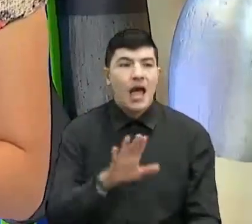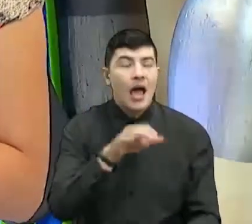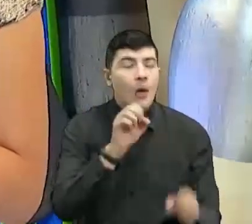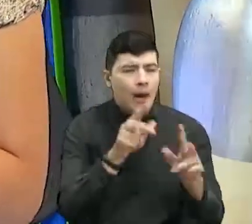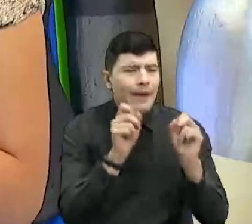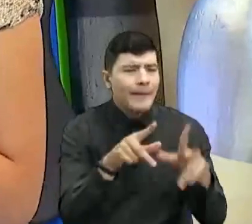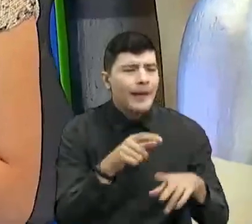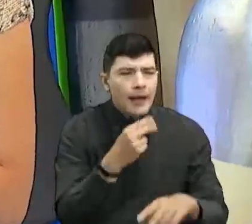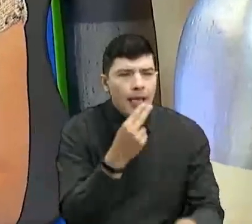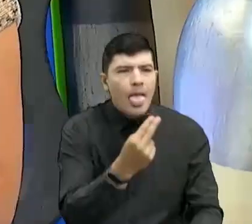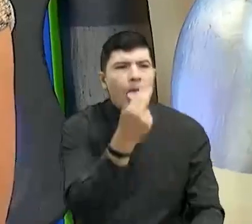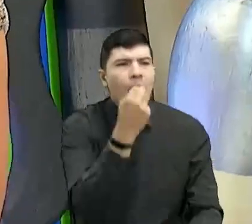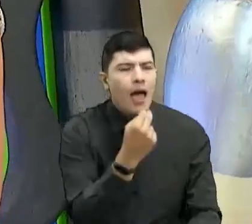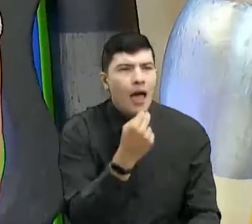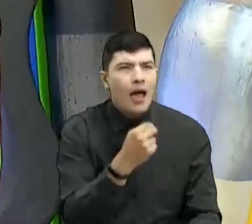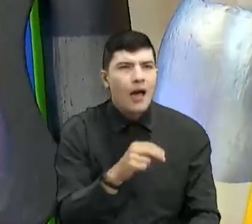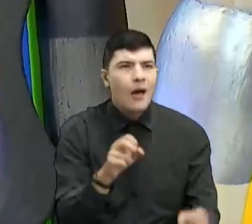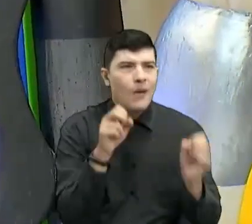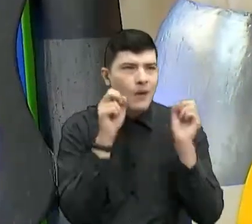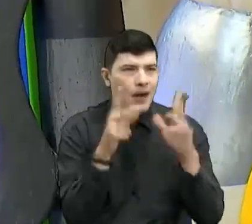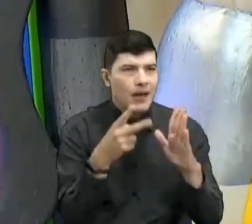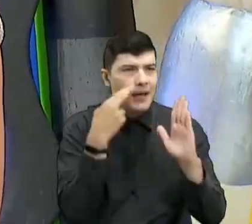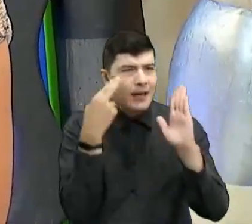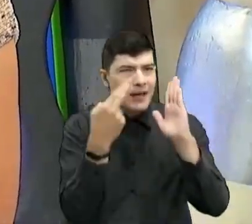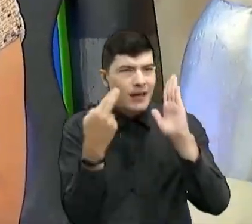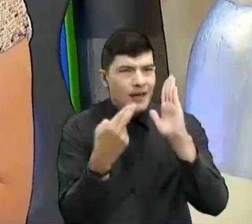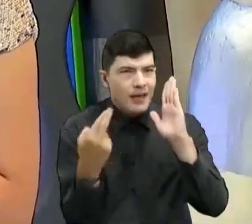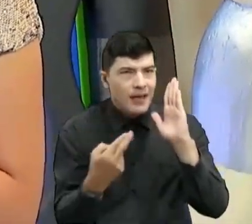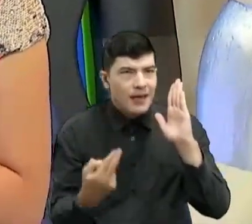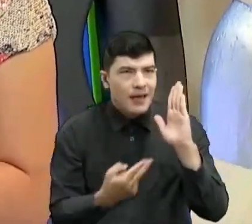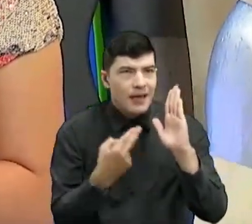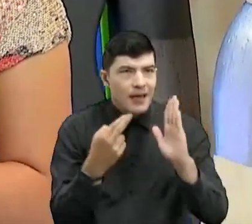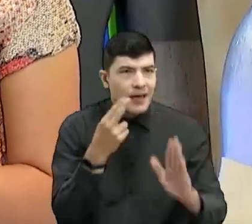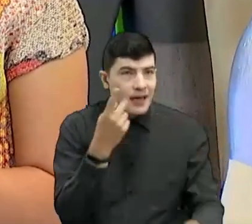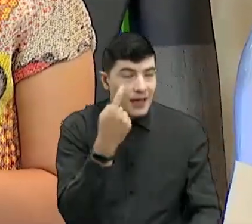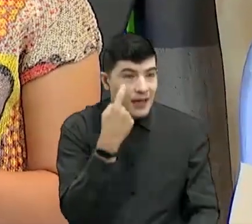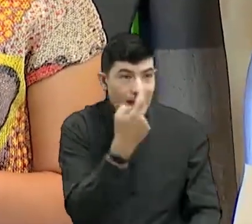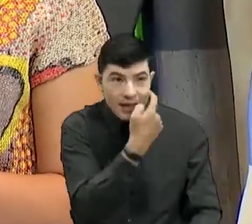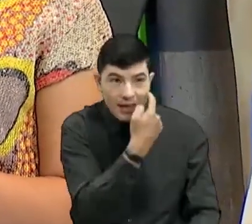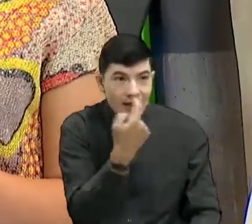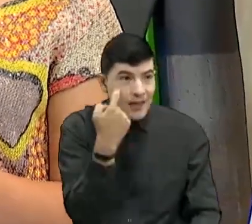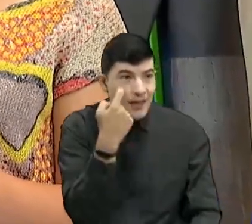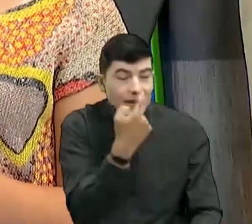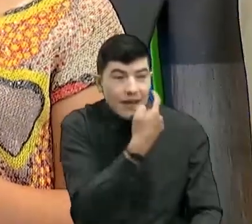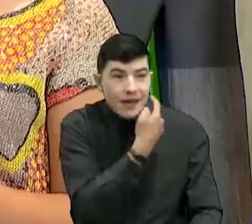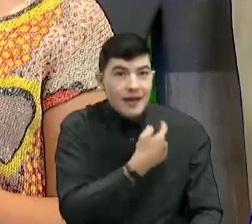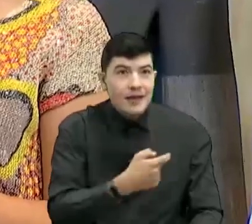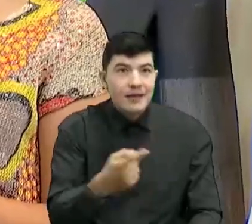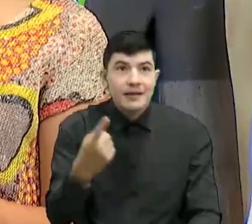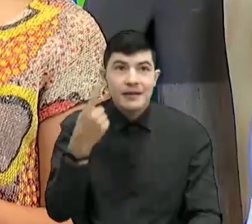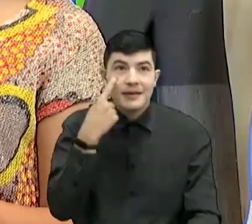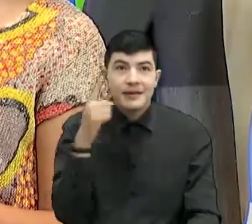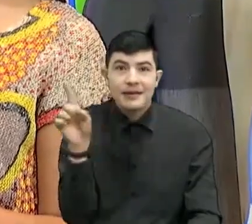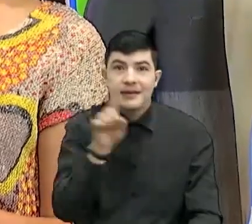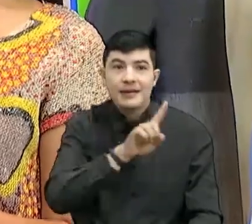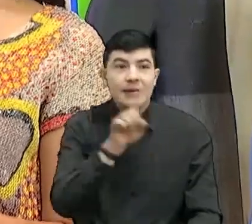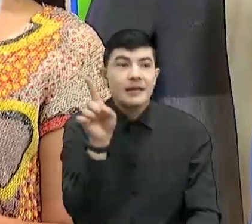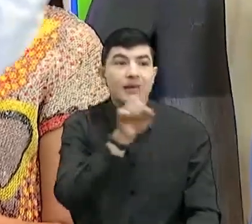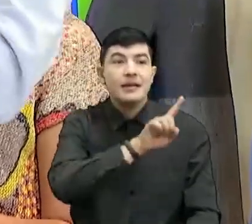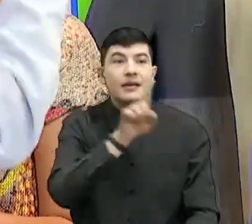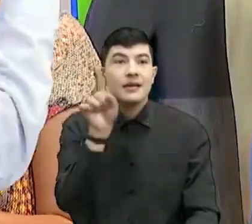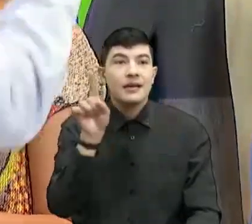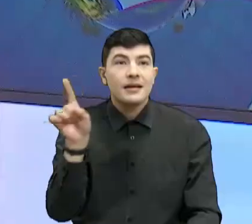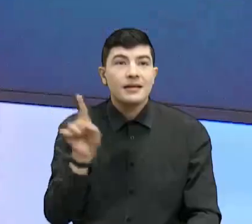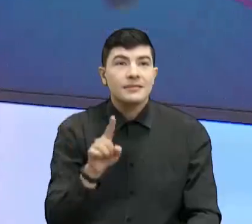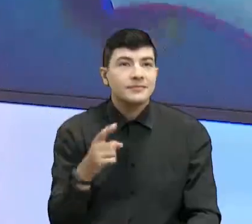muy bien, excelente. Vamos a revisarla, vamos a revisarla. A ver los ojitos. Perfecto, mire aquí. Siga.